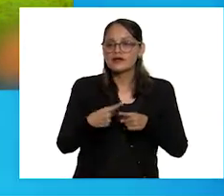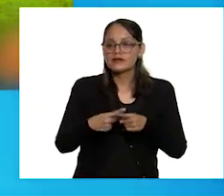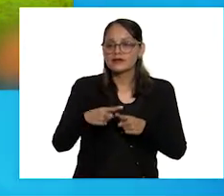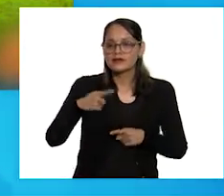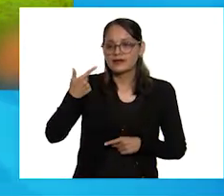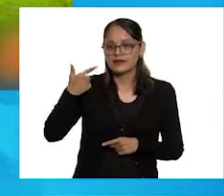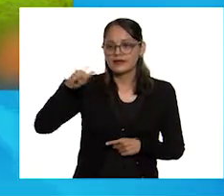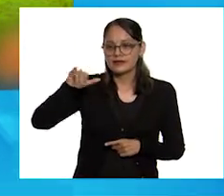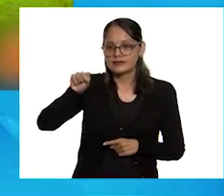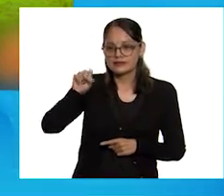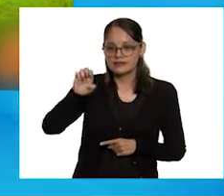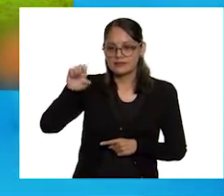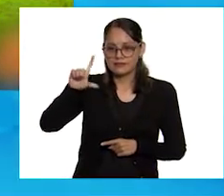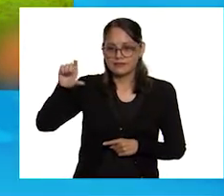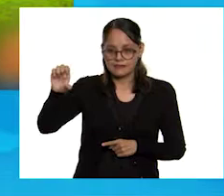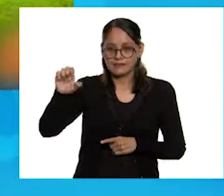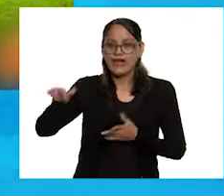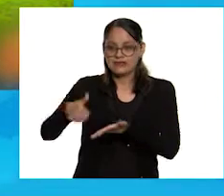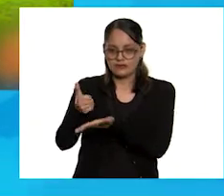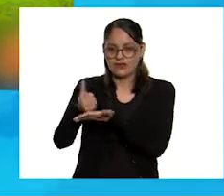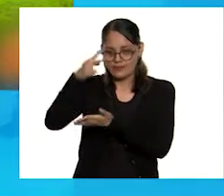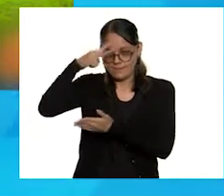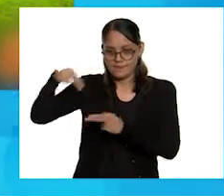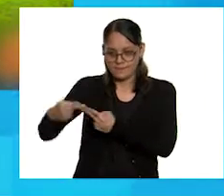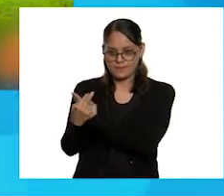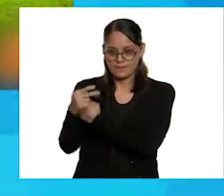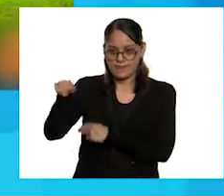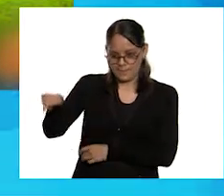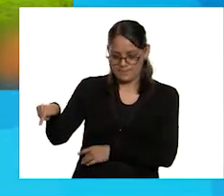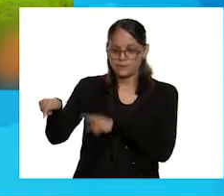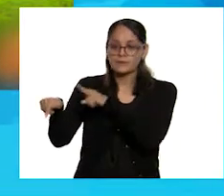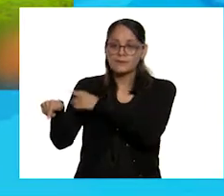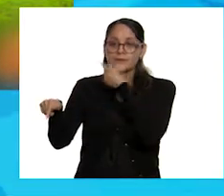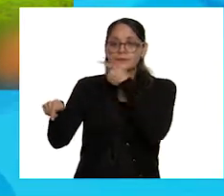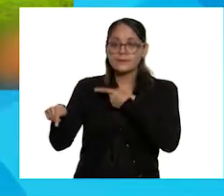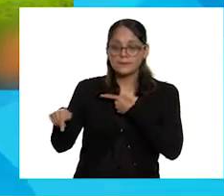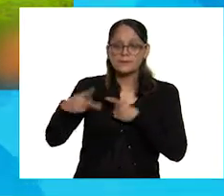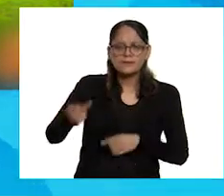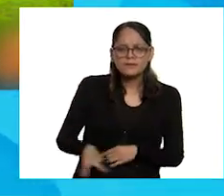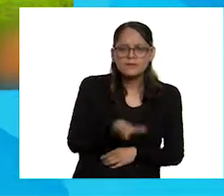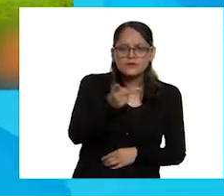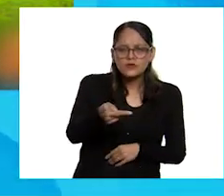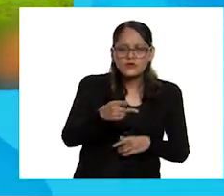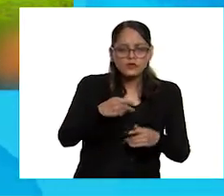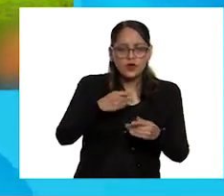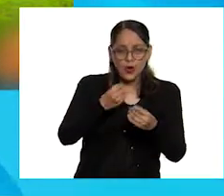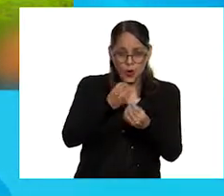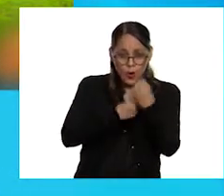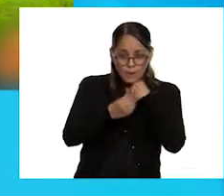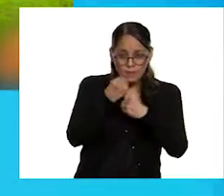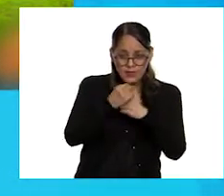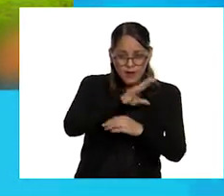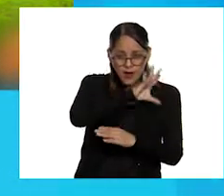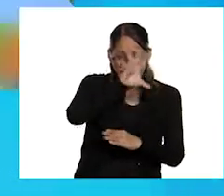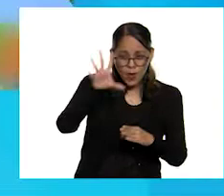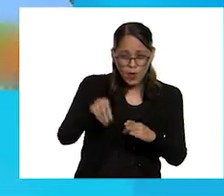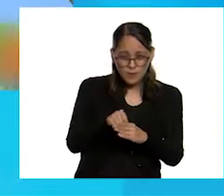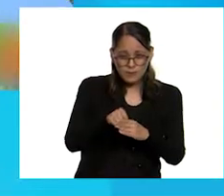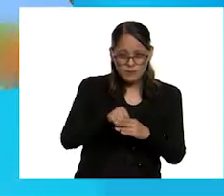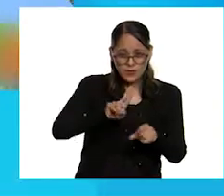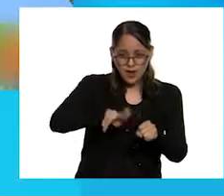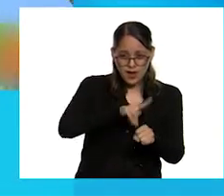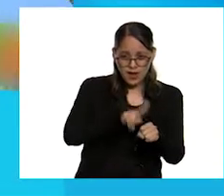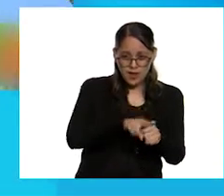Giselle de la Ciudad de México. Y quiere saber si todo lo que comemos viene de la naturaleza.